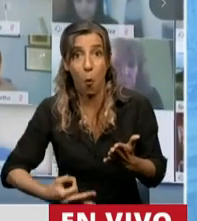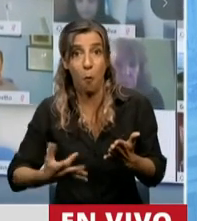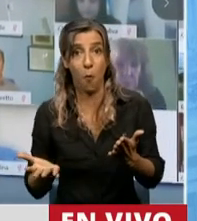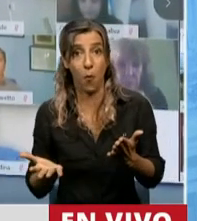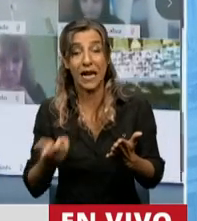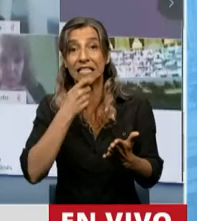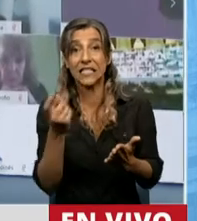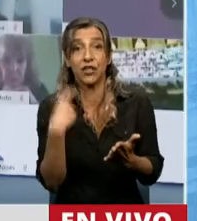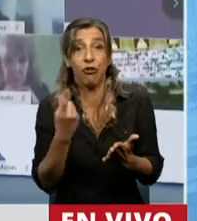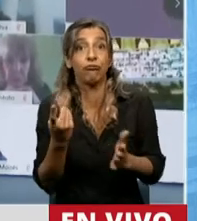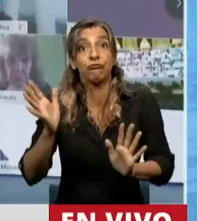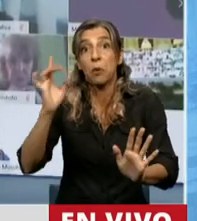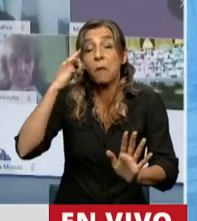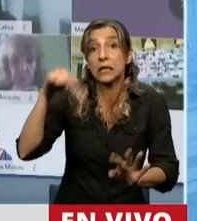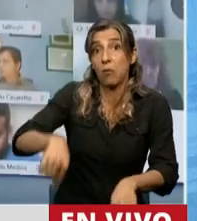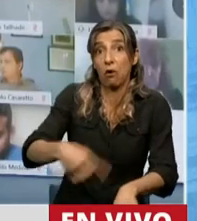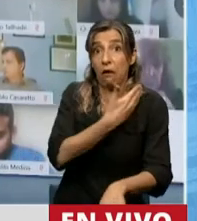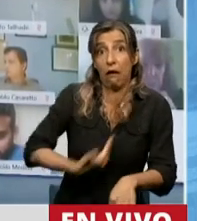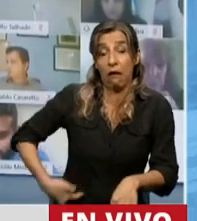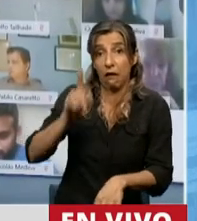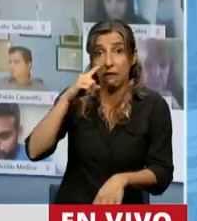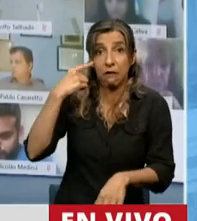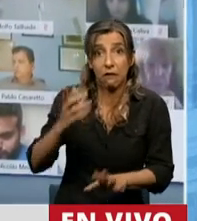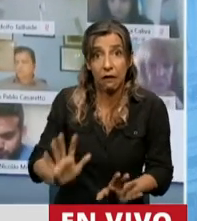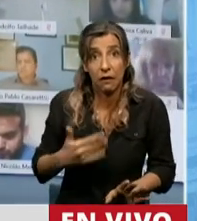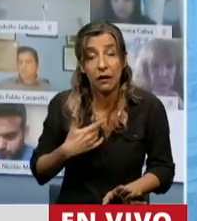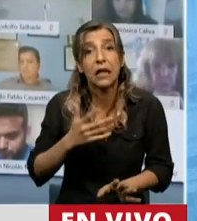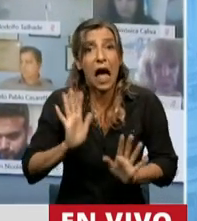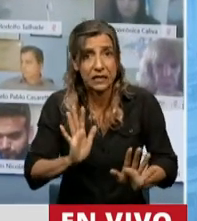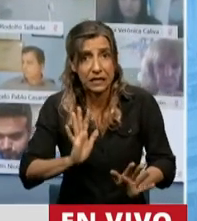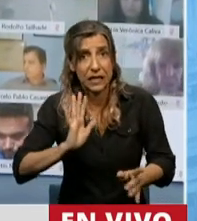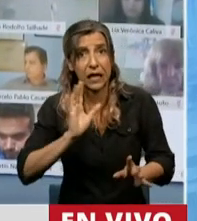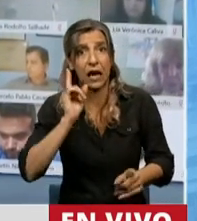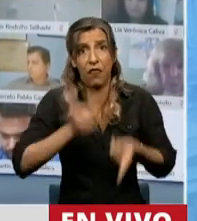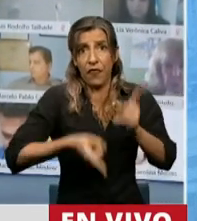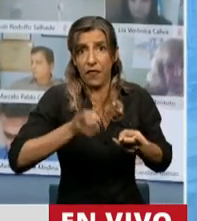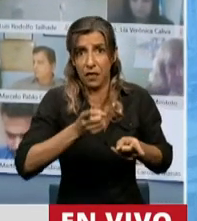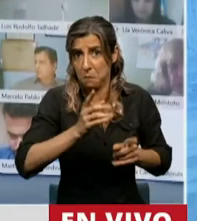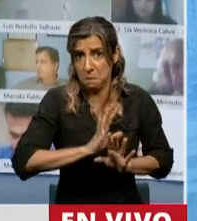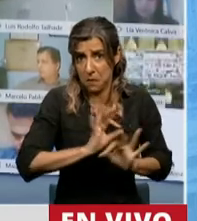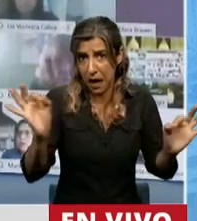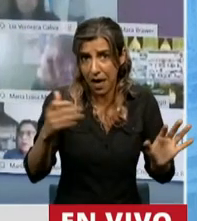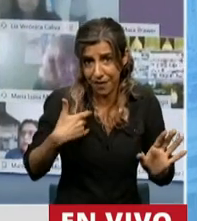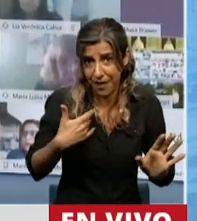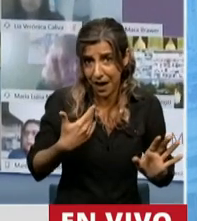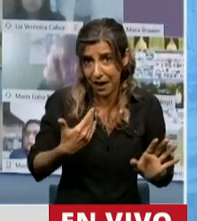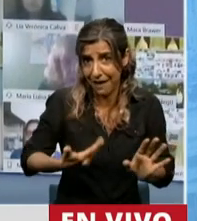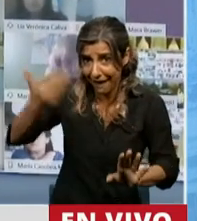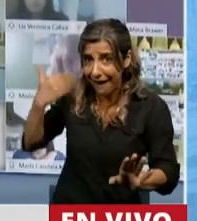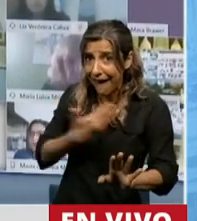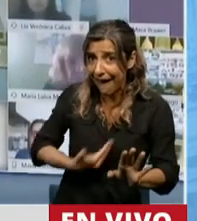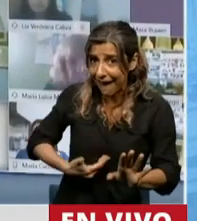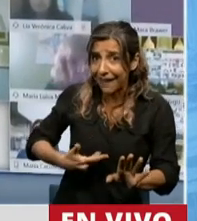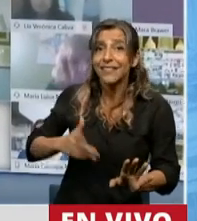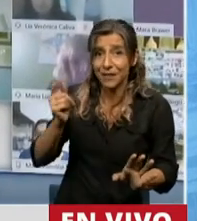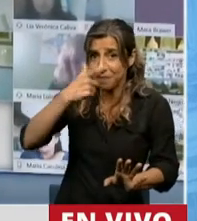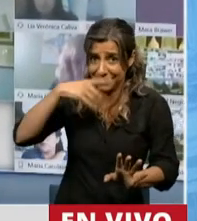que el actual Presidente de la Nación continúe con esta práctica y designe jueces a dedo, por decreto. Yo creo que eso no lo debe querer nadie,